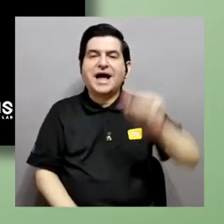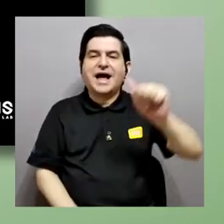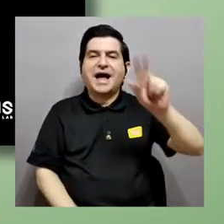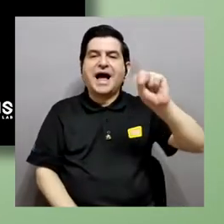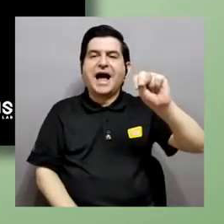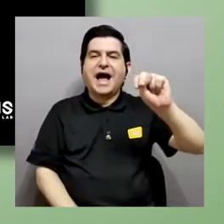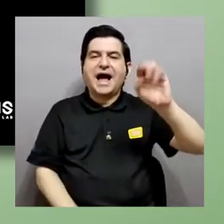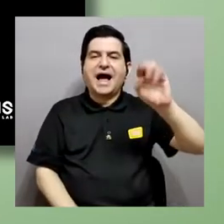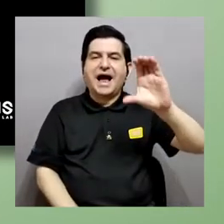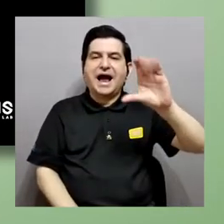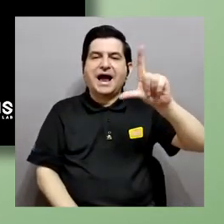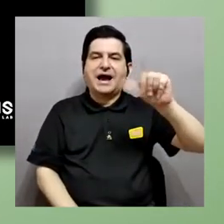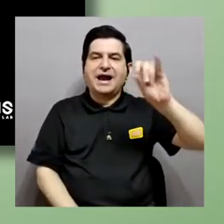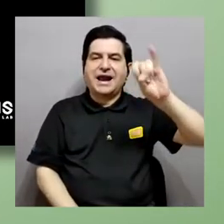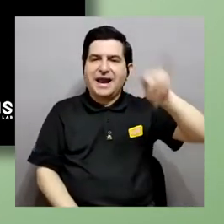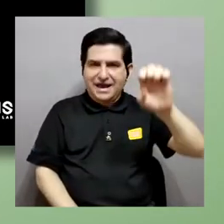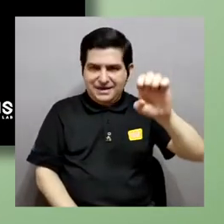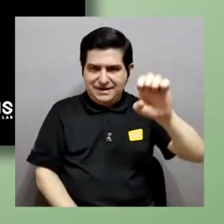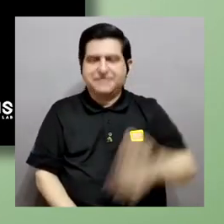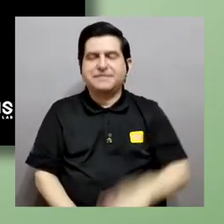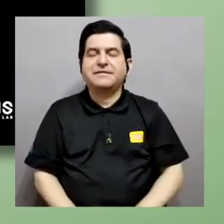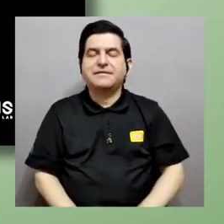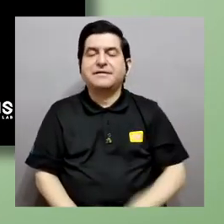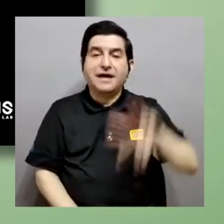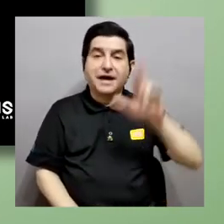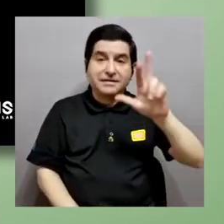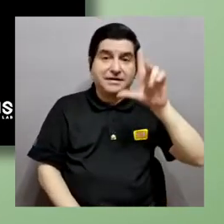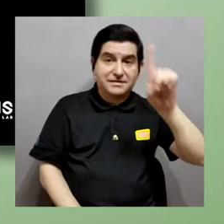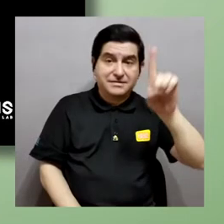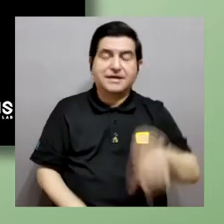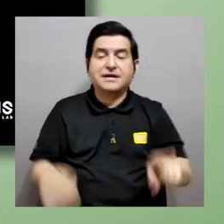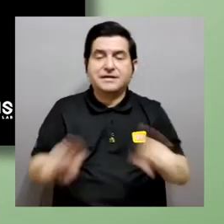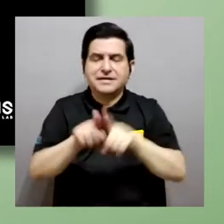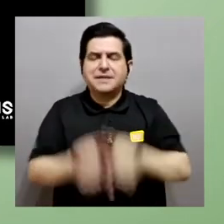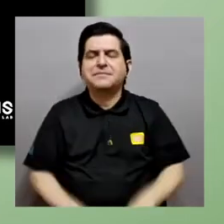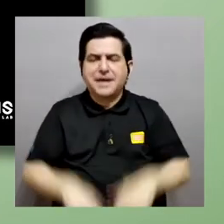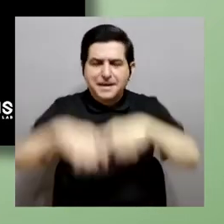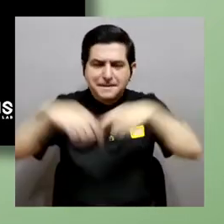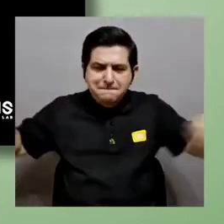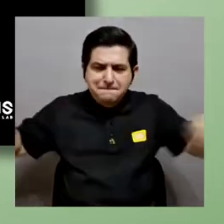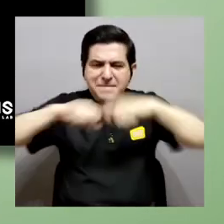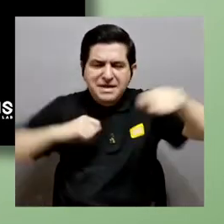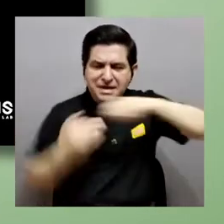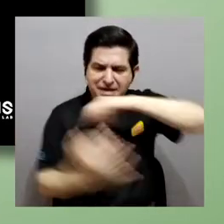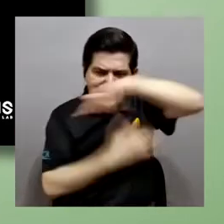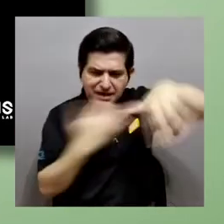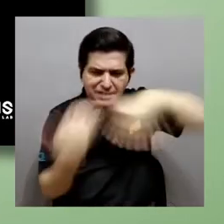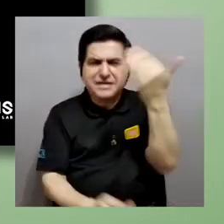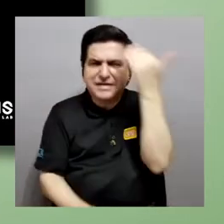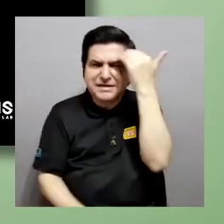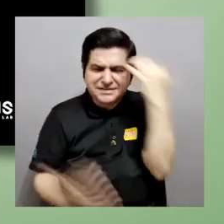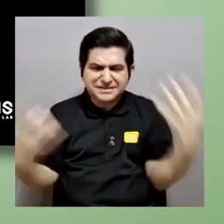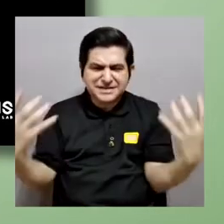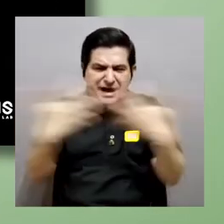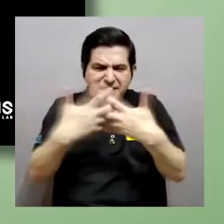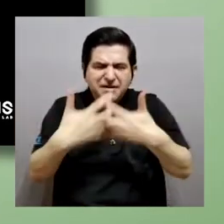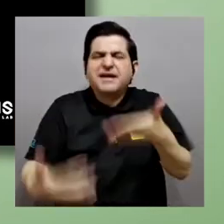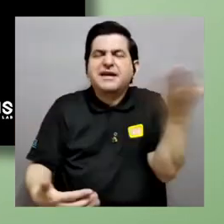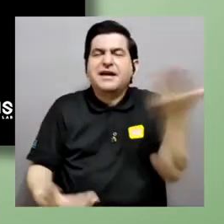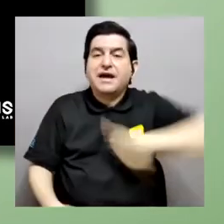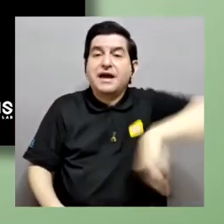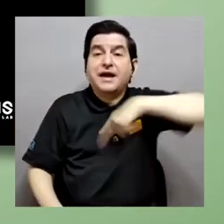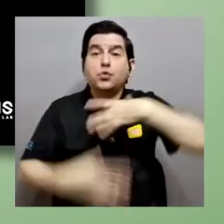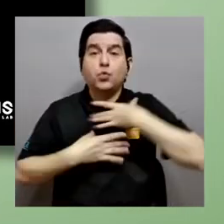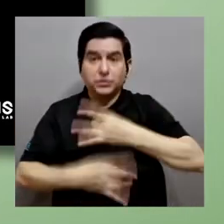tridimensional. Luego, las métricas de interacción son muy importantes. Necesitamos saber realmente que ese acople se da justamente donde nos interesa, ¿verdad? En la parte